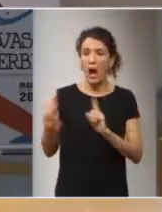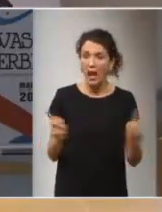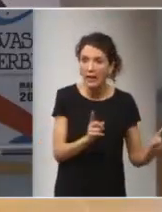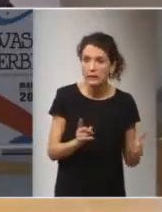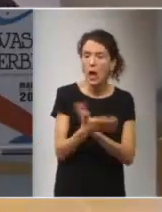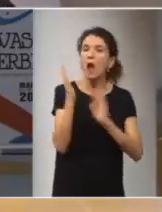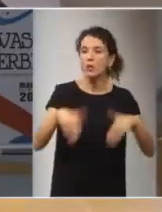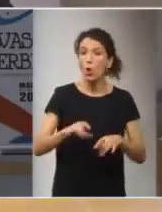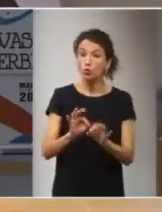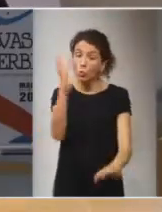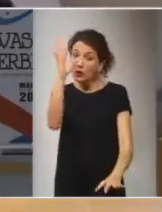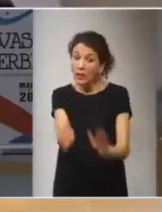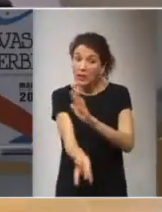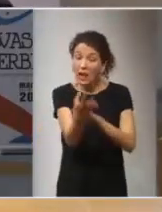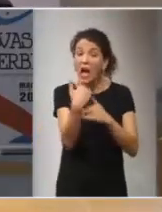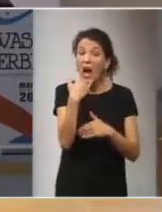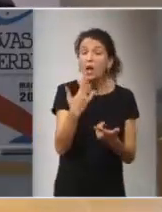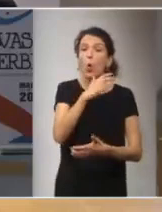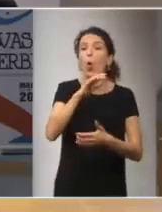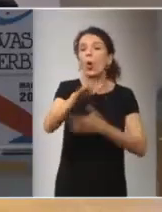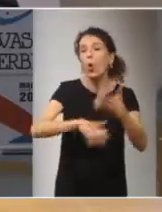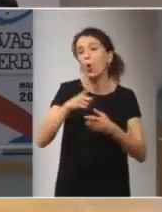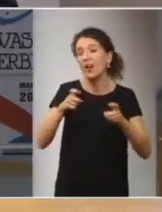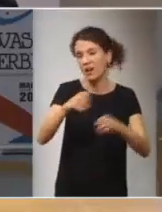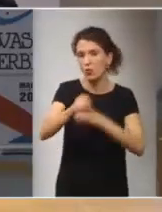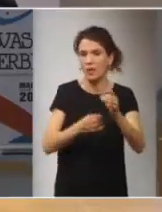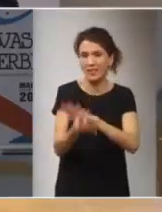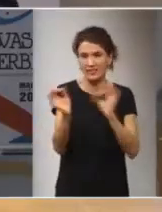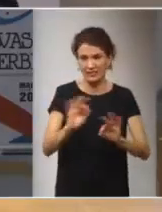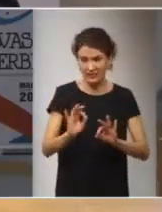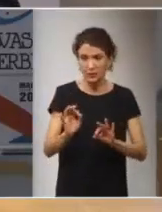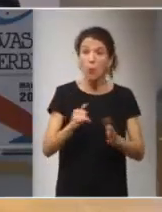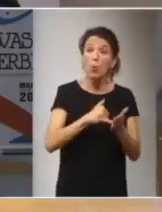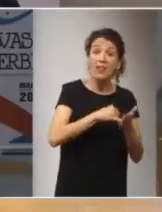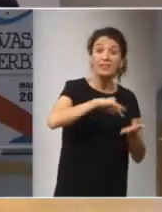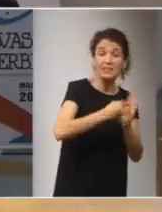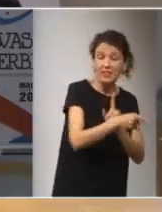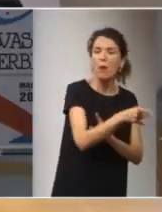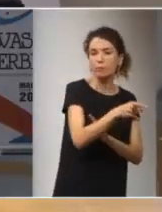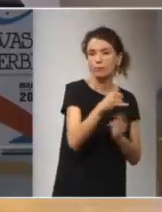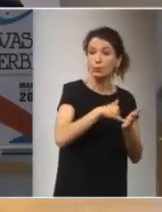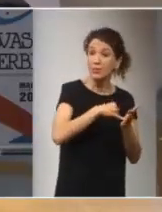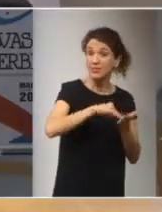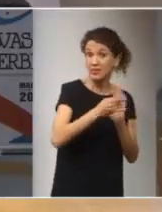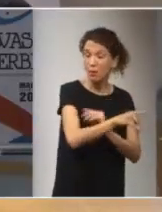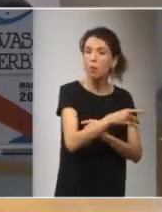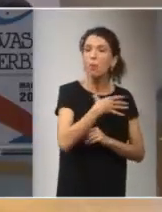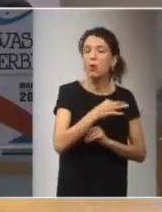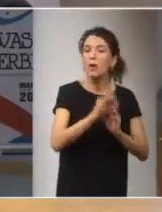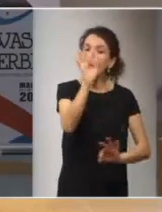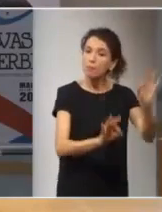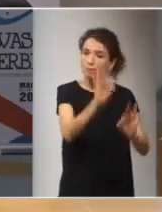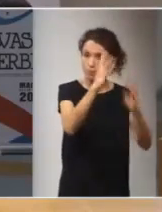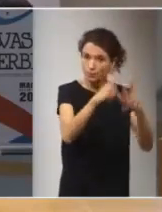suerte que no se ha generado una guerra nuclear la vulnerabilidad de estos sistemas es tal que se ha calculado que la probabilidad